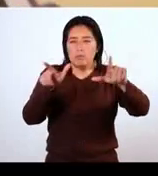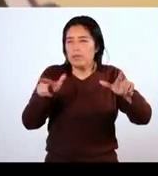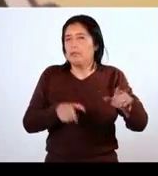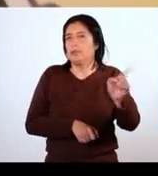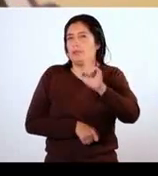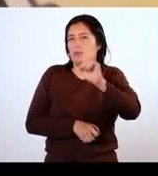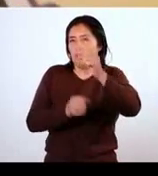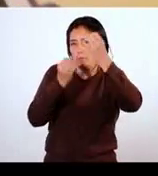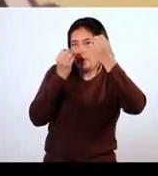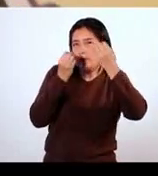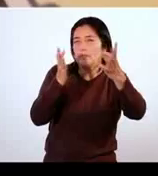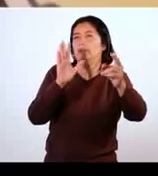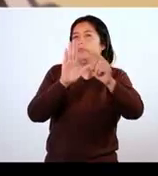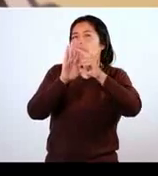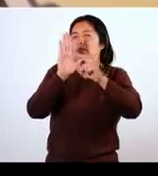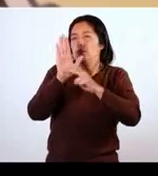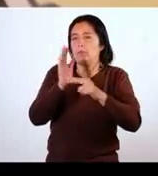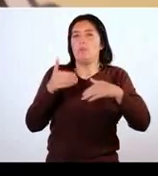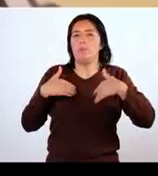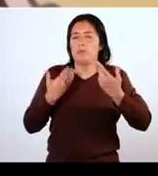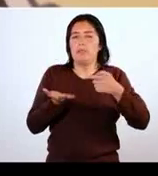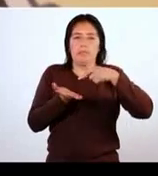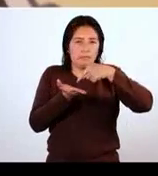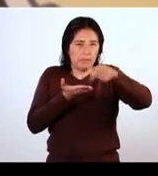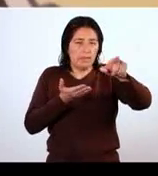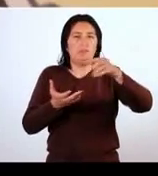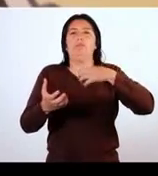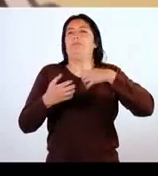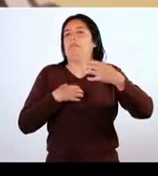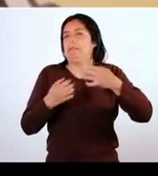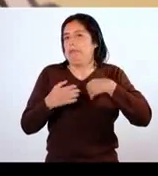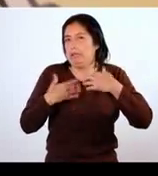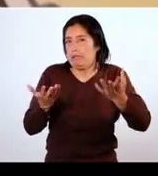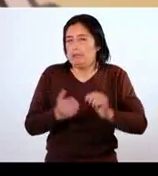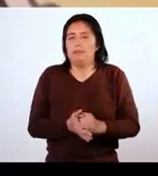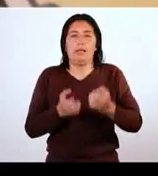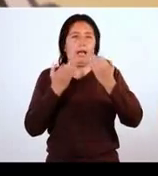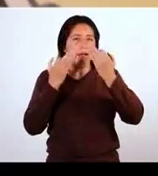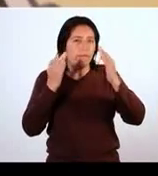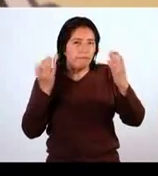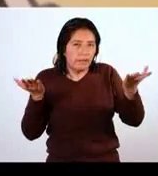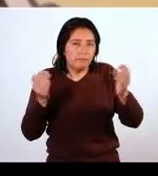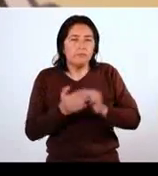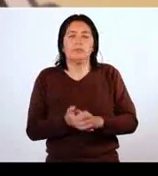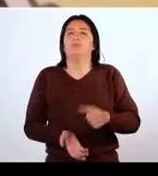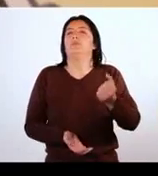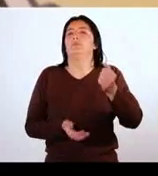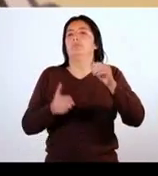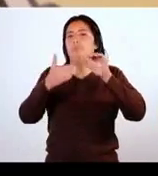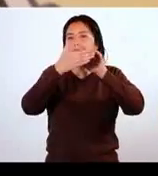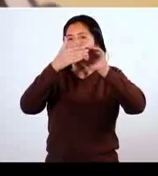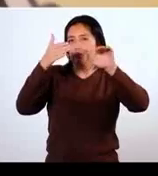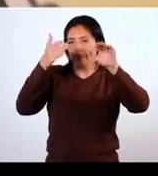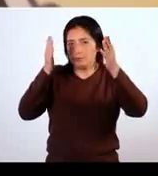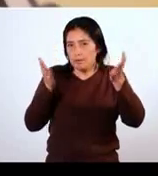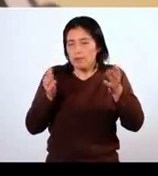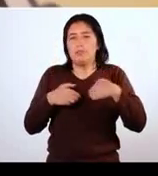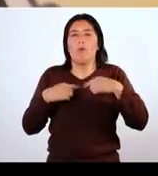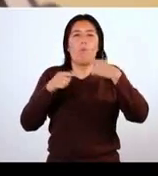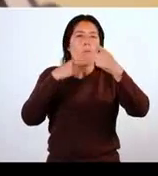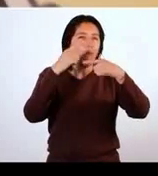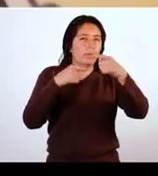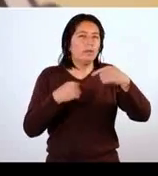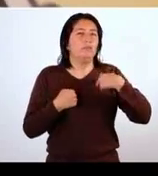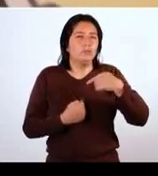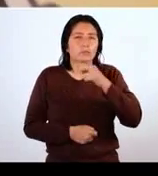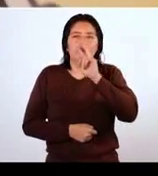lugares que por ahí no cumplen con estas normas, nos pueden mandar sus quejitas, como se dice, al Facebook de Sin Barreras y nos pueden contar